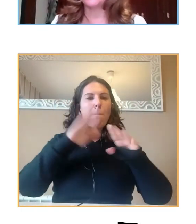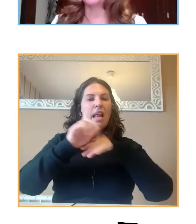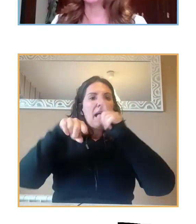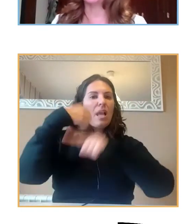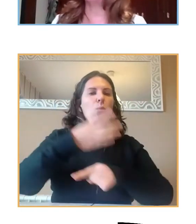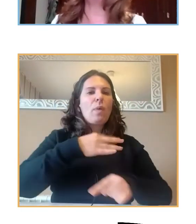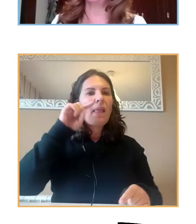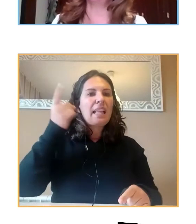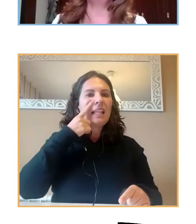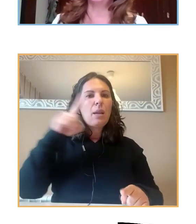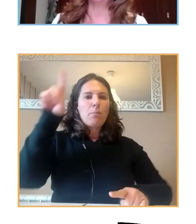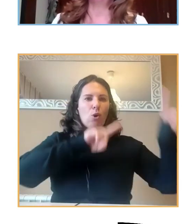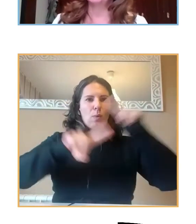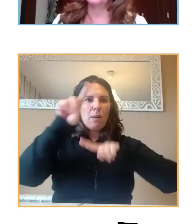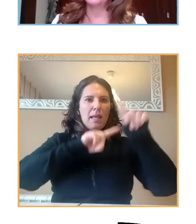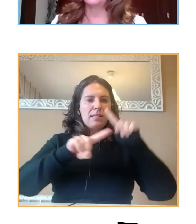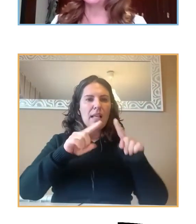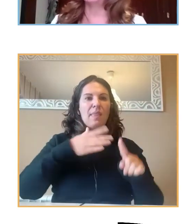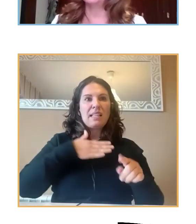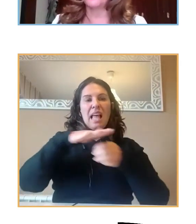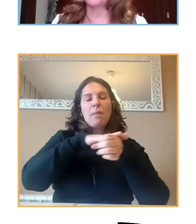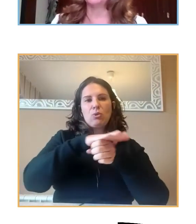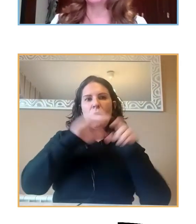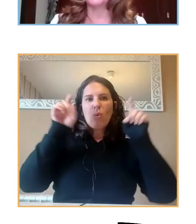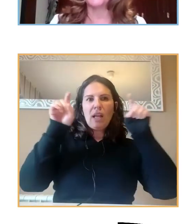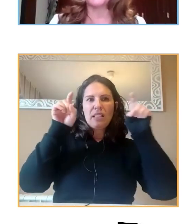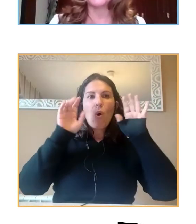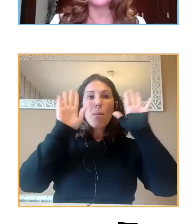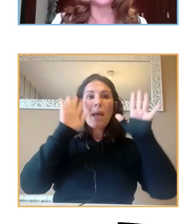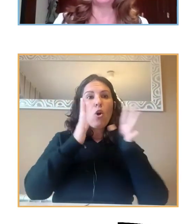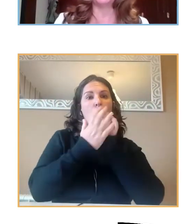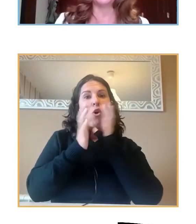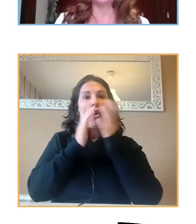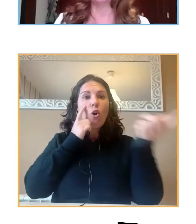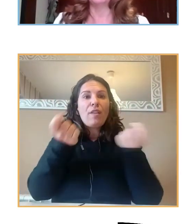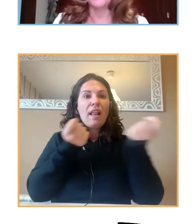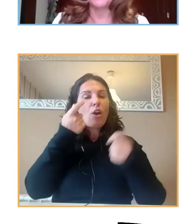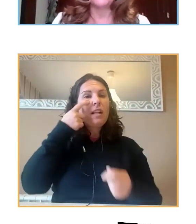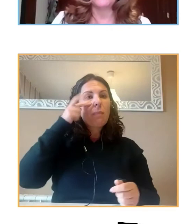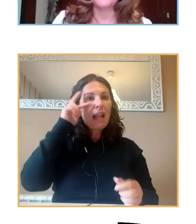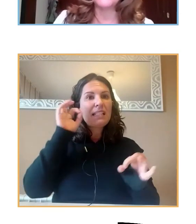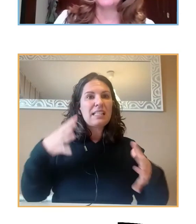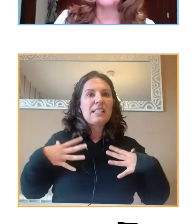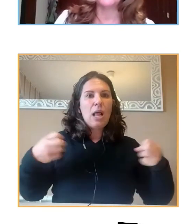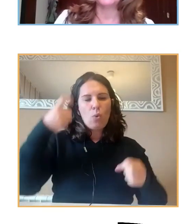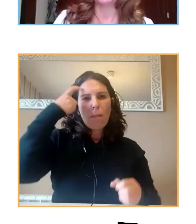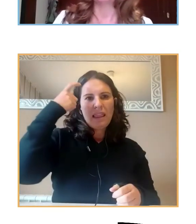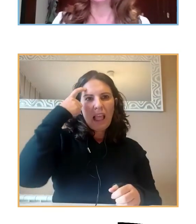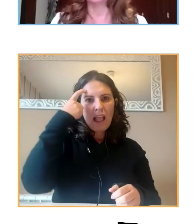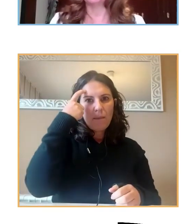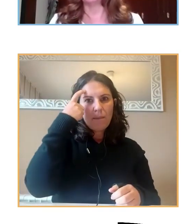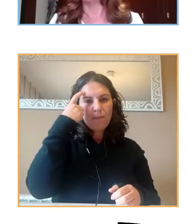tratarlos desde el ámbito educativo, pero eso sí en coordinación con los especialistas en salud mental. Para ello necesitamos